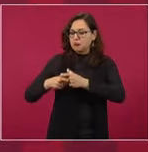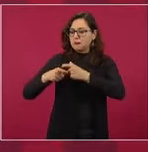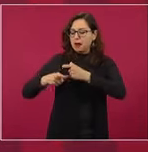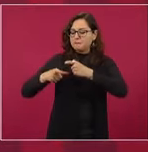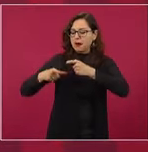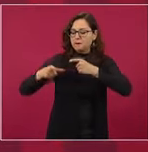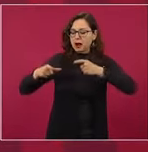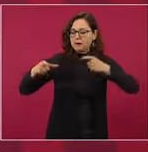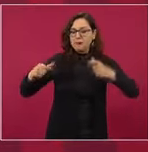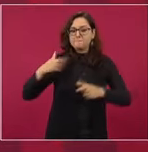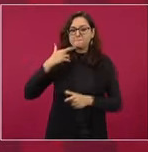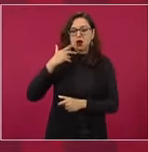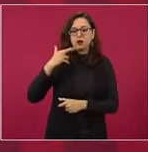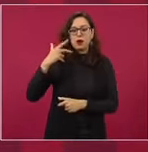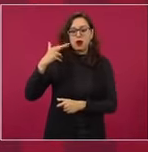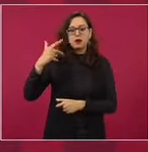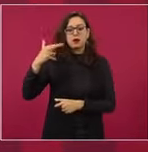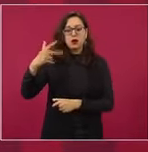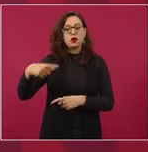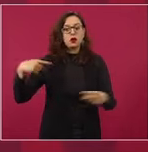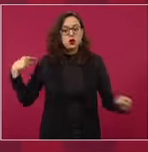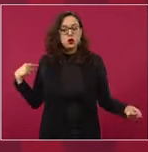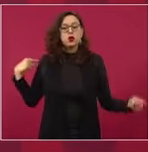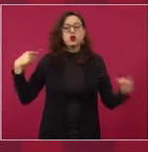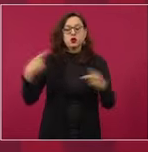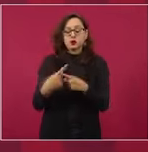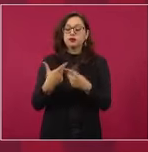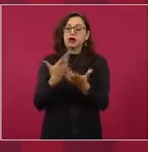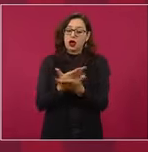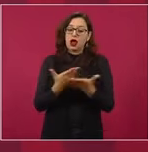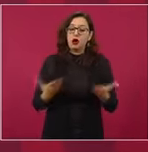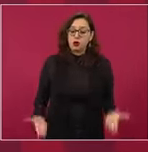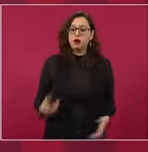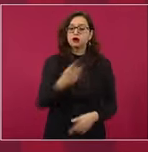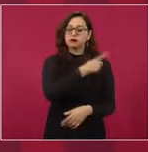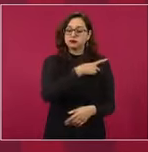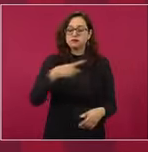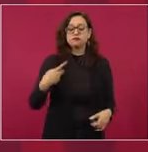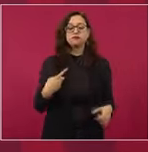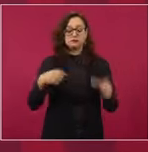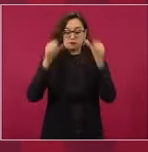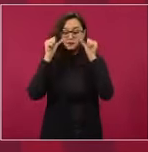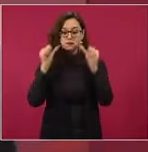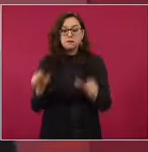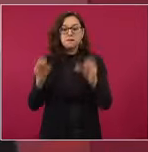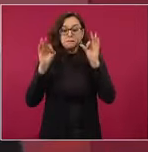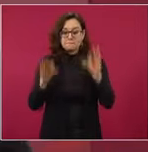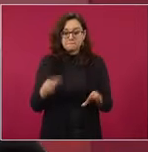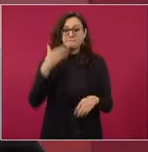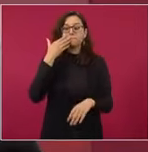Entonces, por eso nos estamos ocupando de Cancún, también vamos a